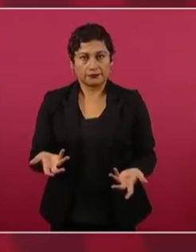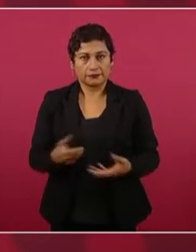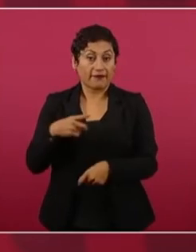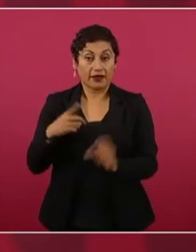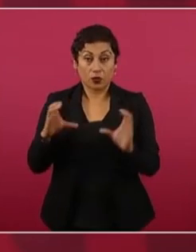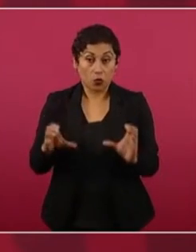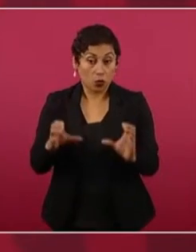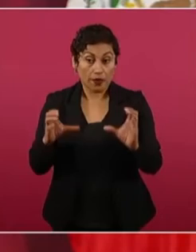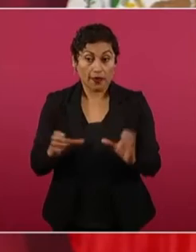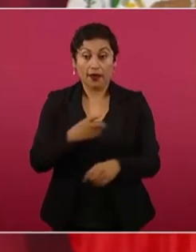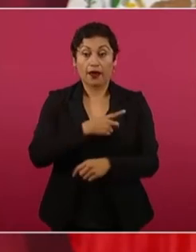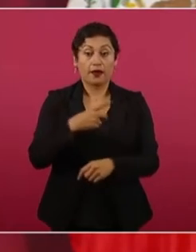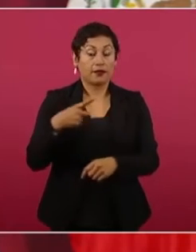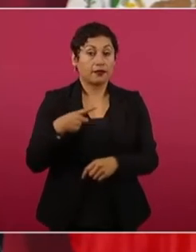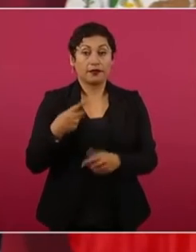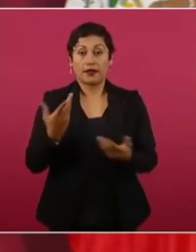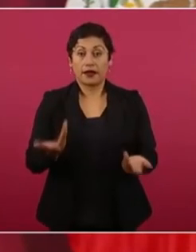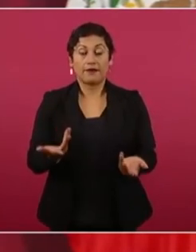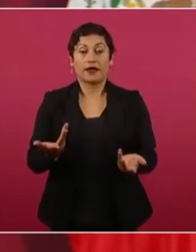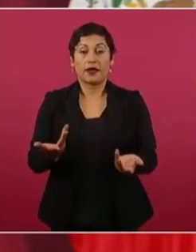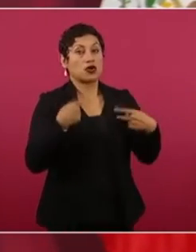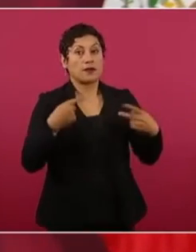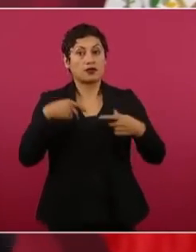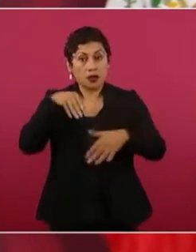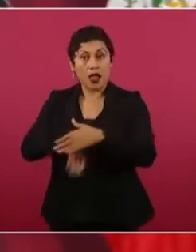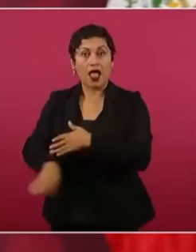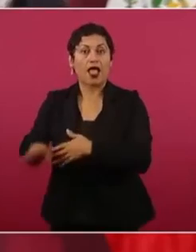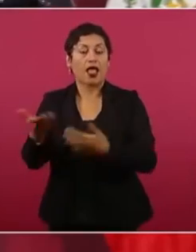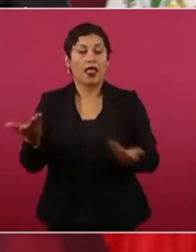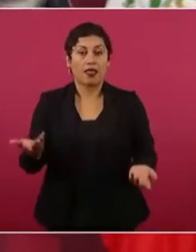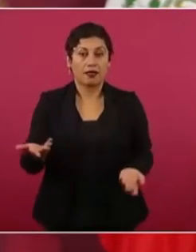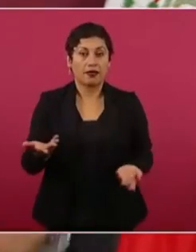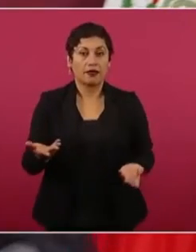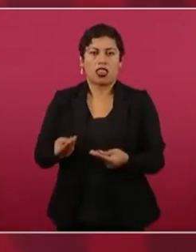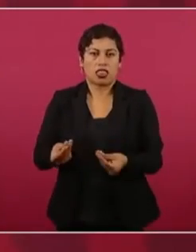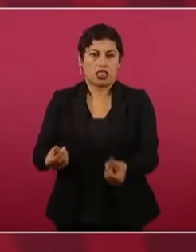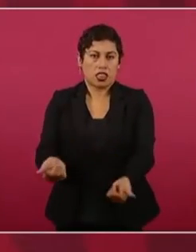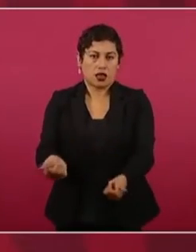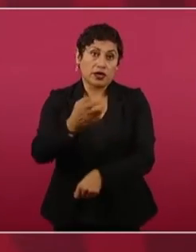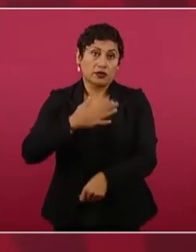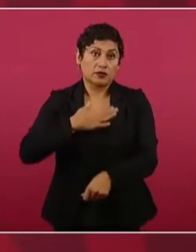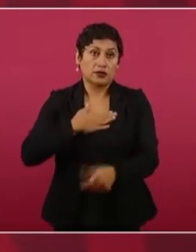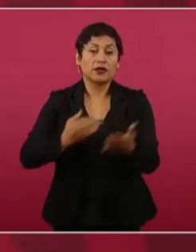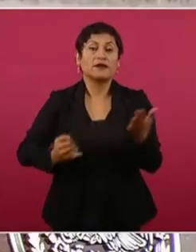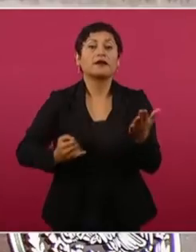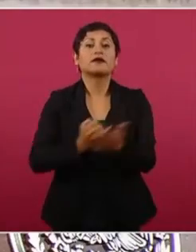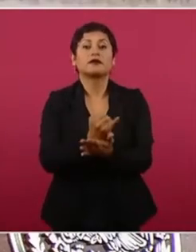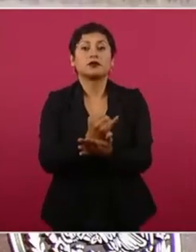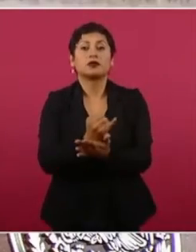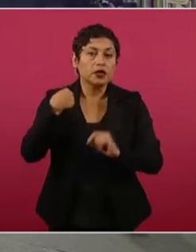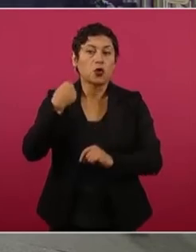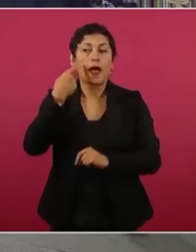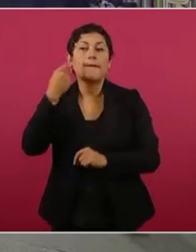cuidar para que no vandalicen lo que hay y hay que seguir gastando. Pero sí voy a ver si hay deuda